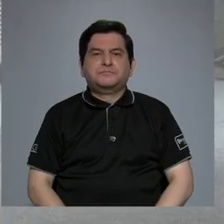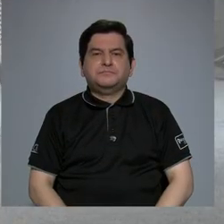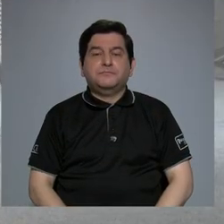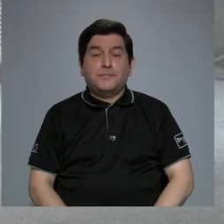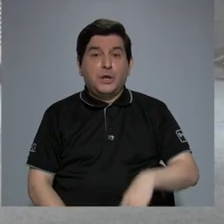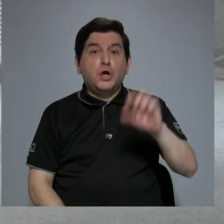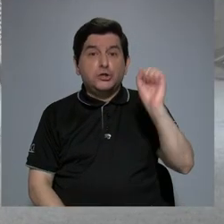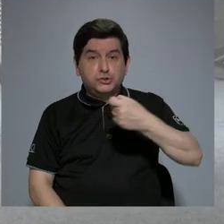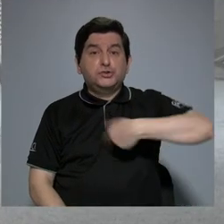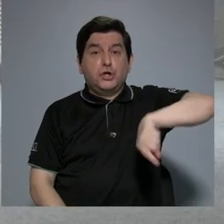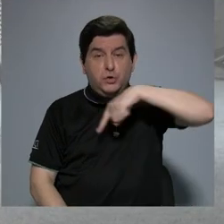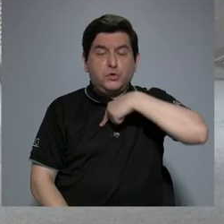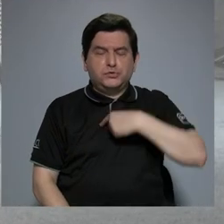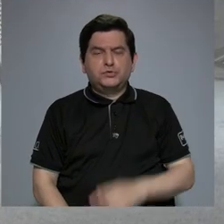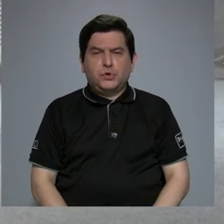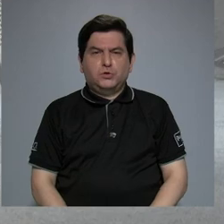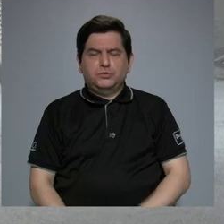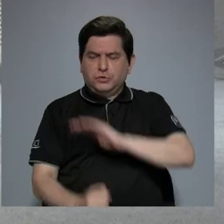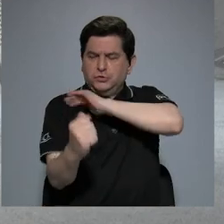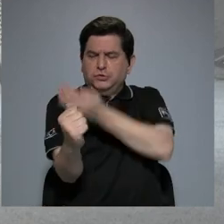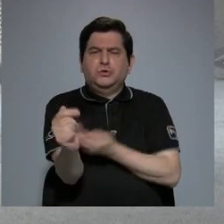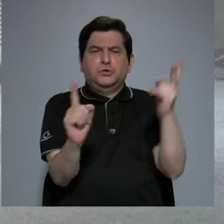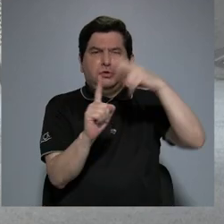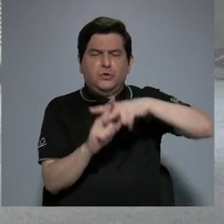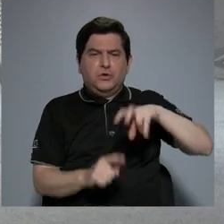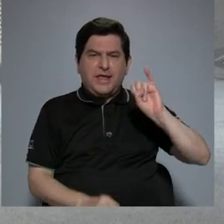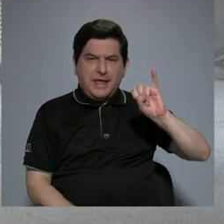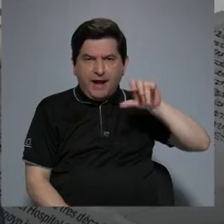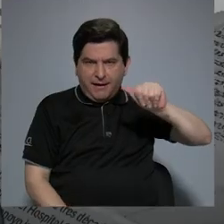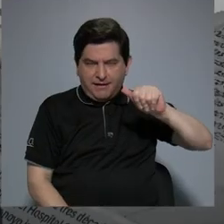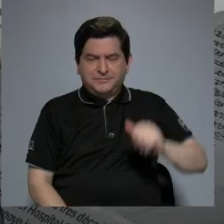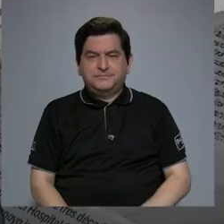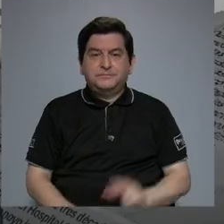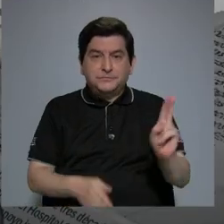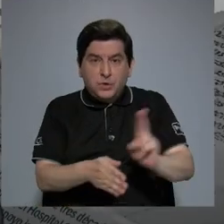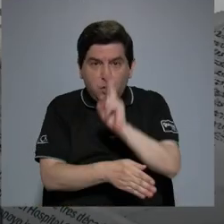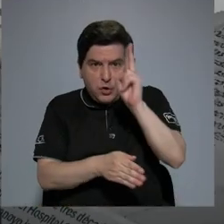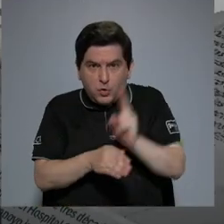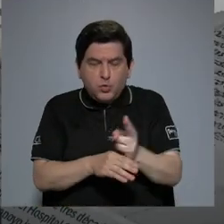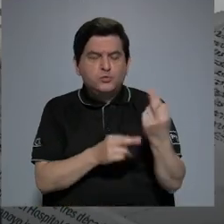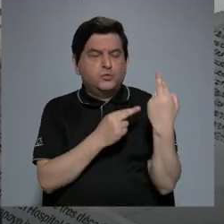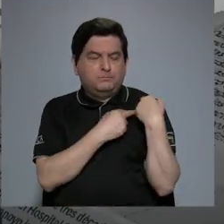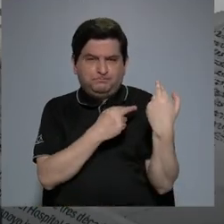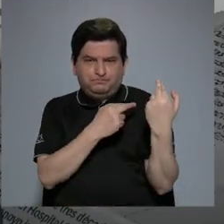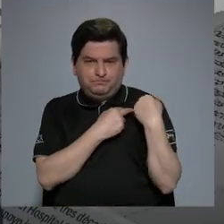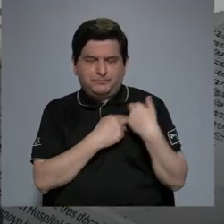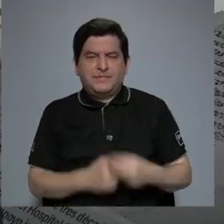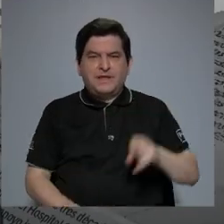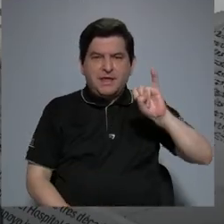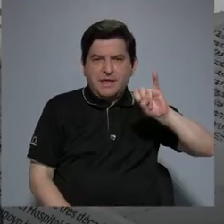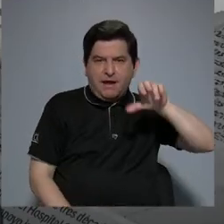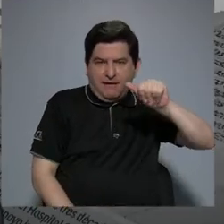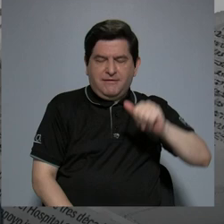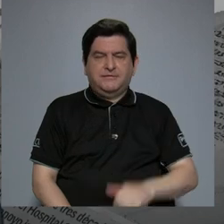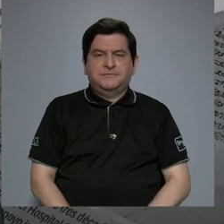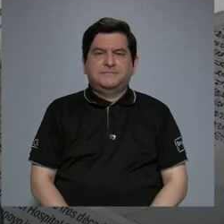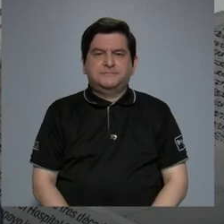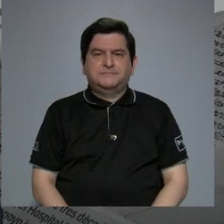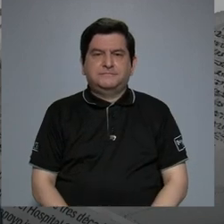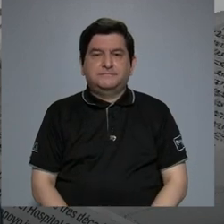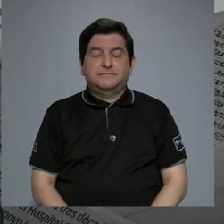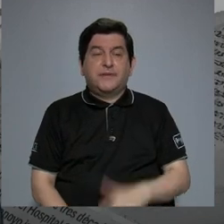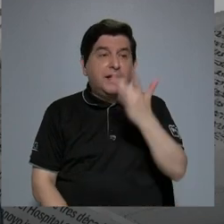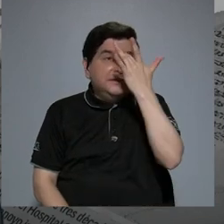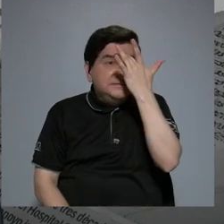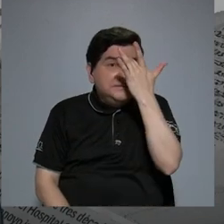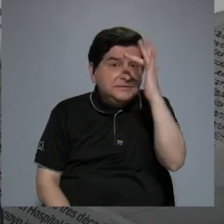nos hemos empoderado con la inteligencia artificial. El uso responsable de la inteligencia artificial es una